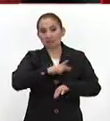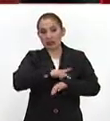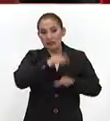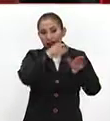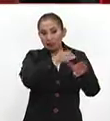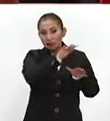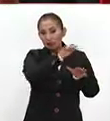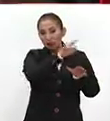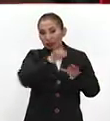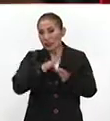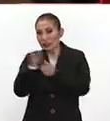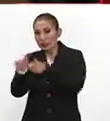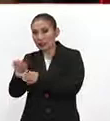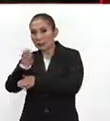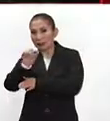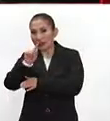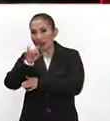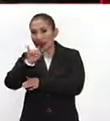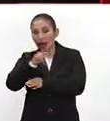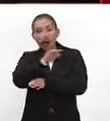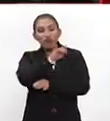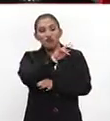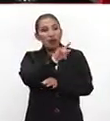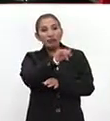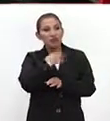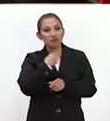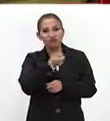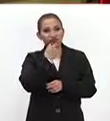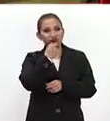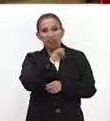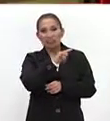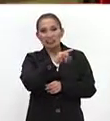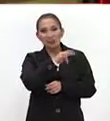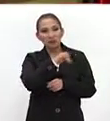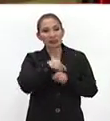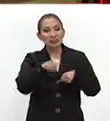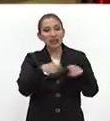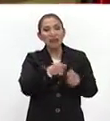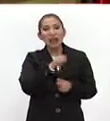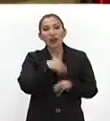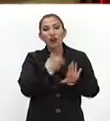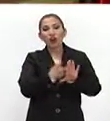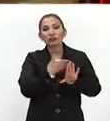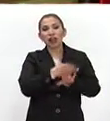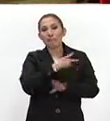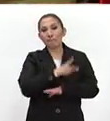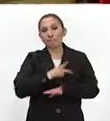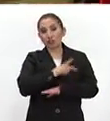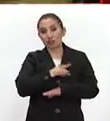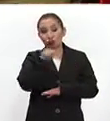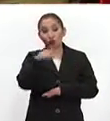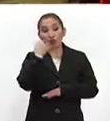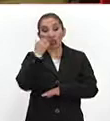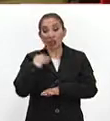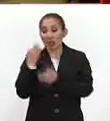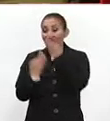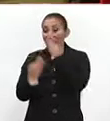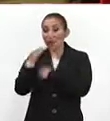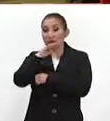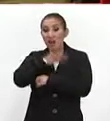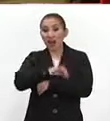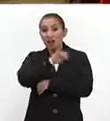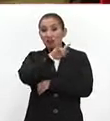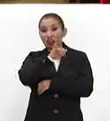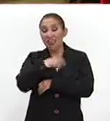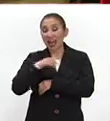la influenza y una bacteria. Porque a la influenza no le damos antibióticos, a la influenza le damos antivirales. Y si tú tratas una influenza mal